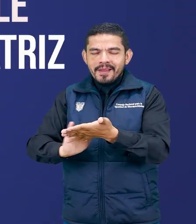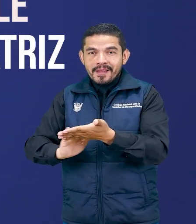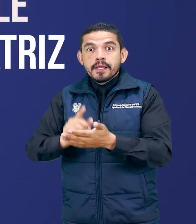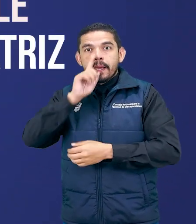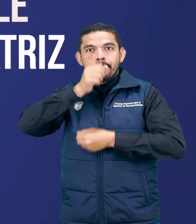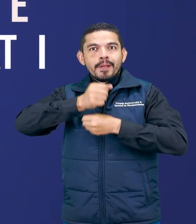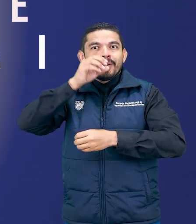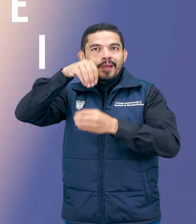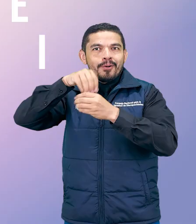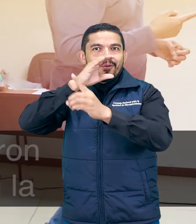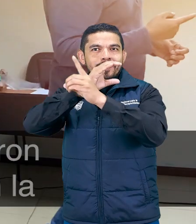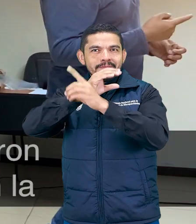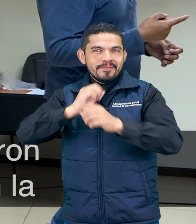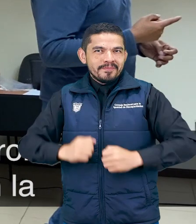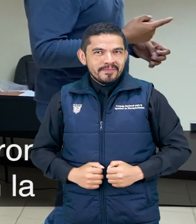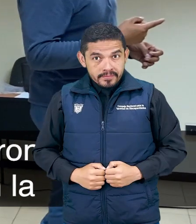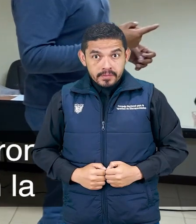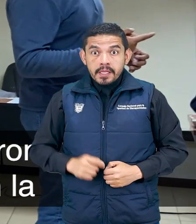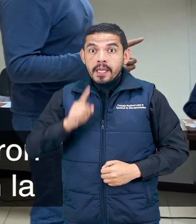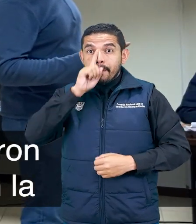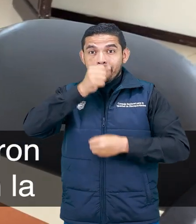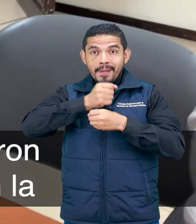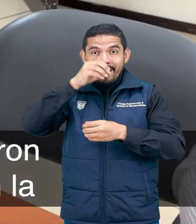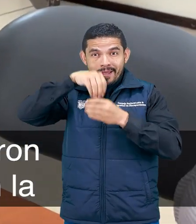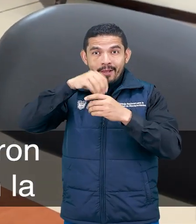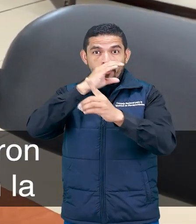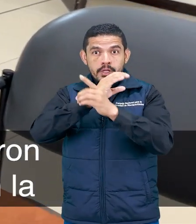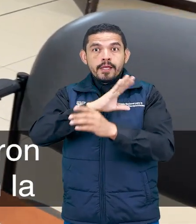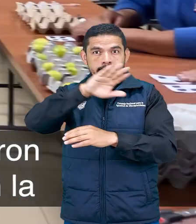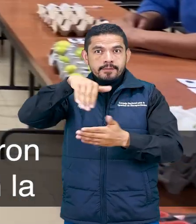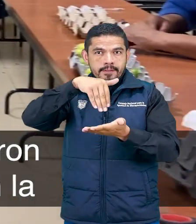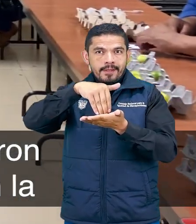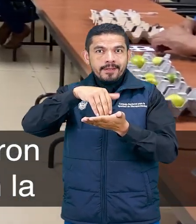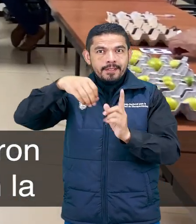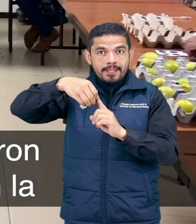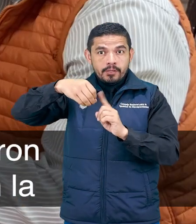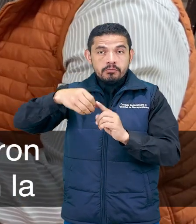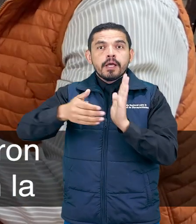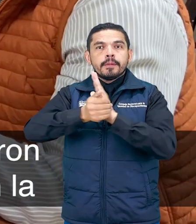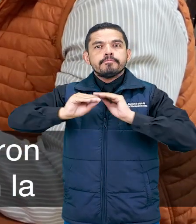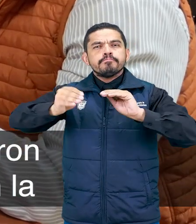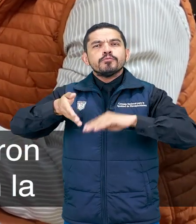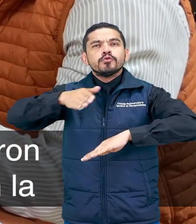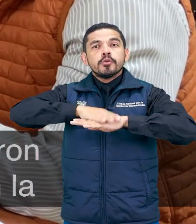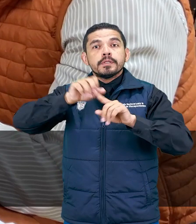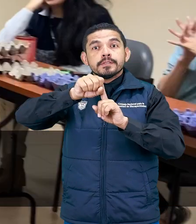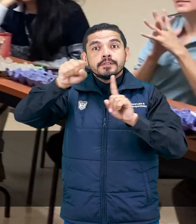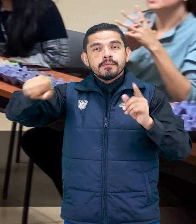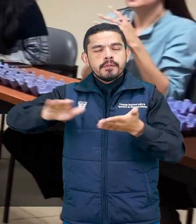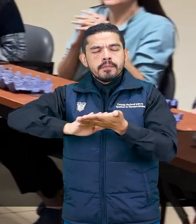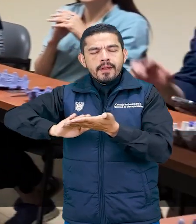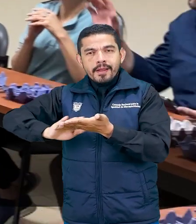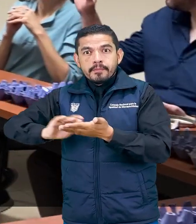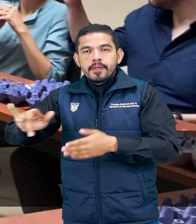a Funcionarios del CONADIS Funcionarios del CONADIS Matriz recibieron una capacitación del Sistema Braille con la